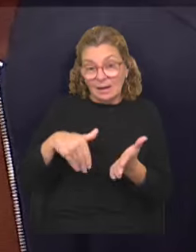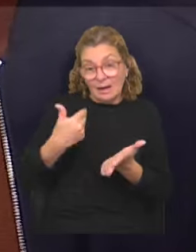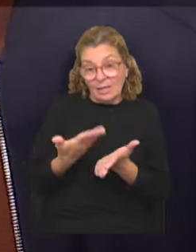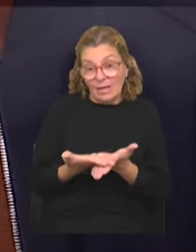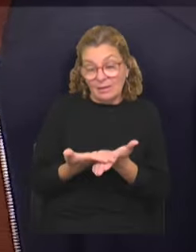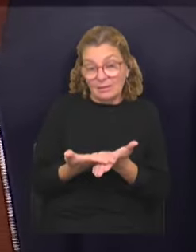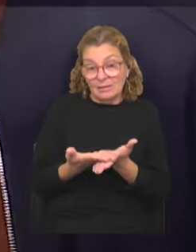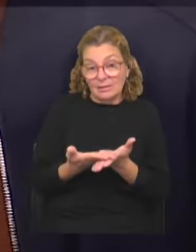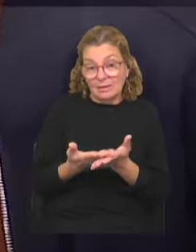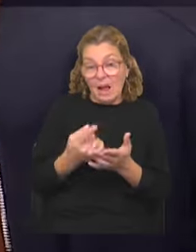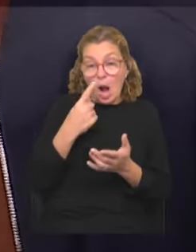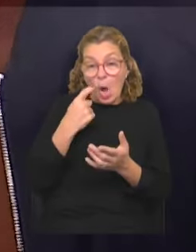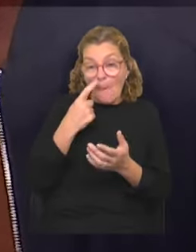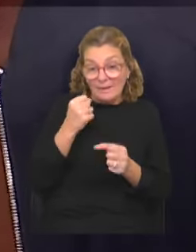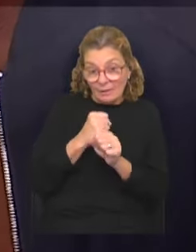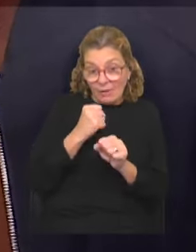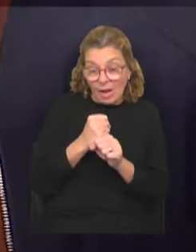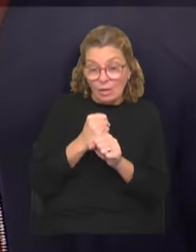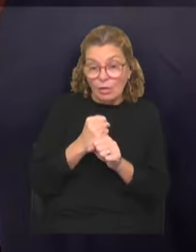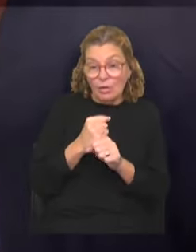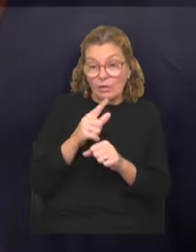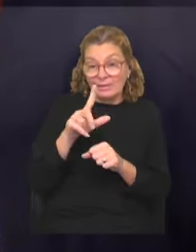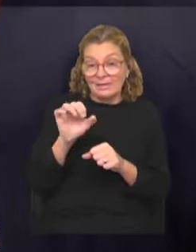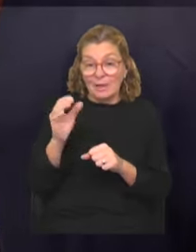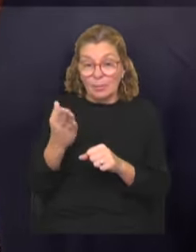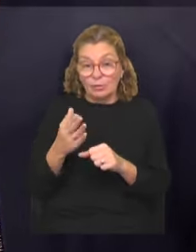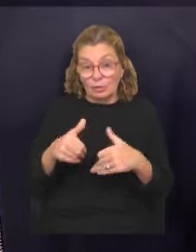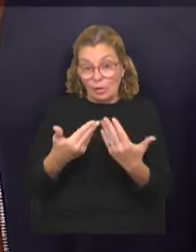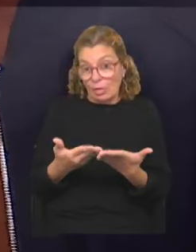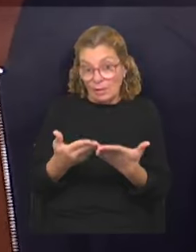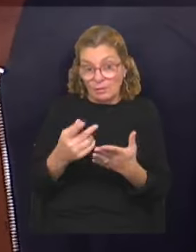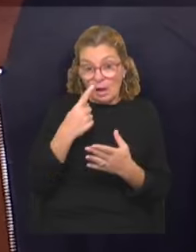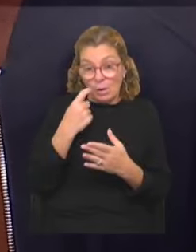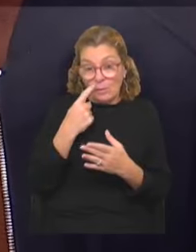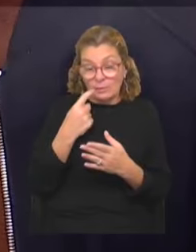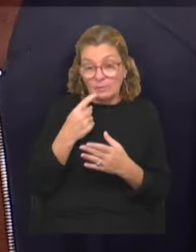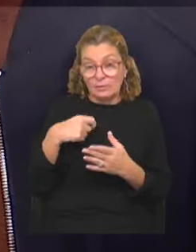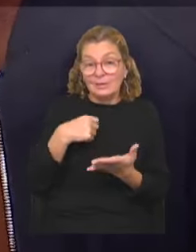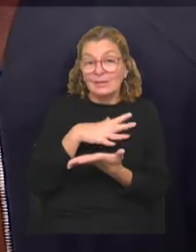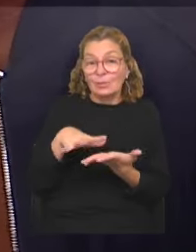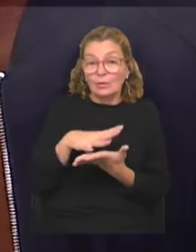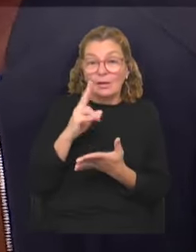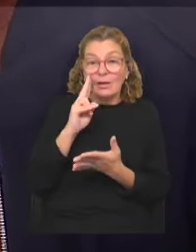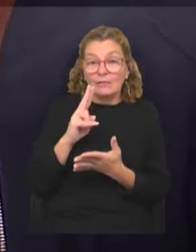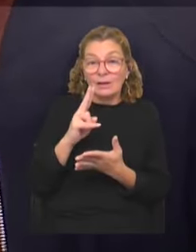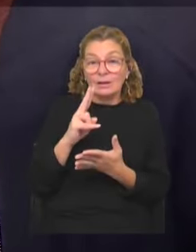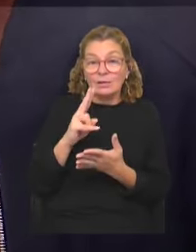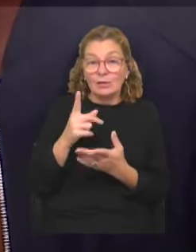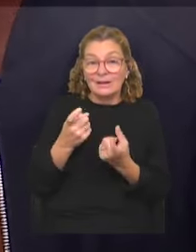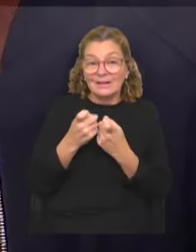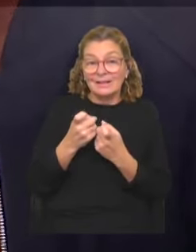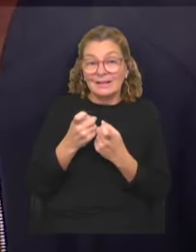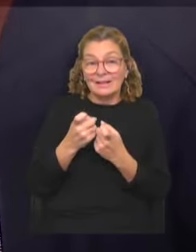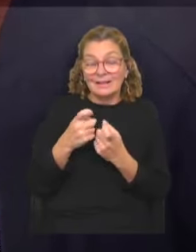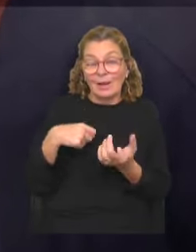quieren dejar al Cuidacoche les queda absolutamente del 100% para él. Son situaciones que tienen que ver con la sobrevivencia, tienen que